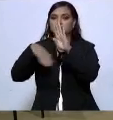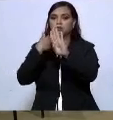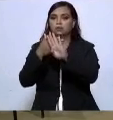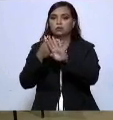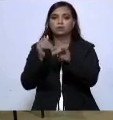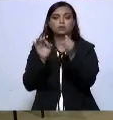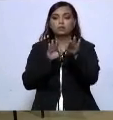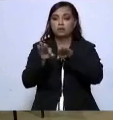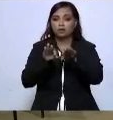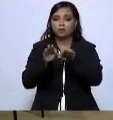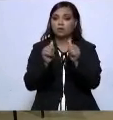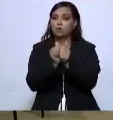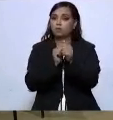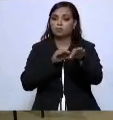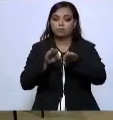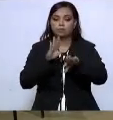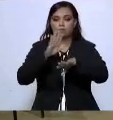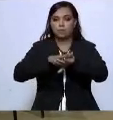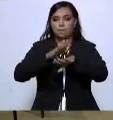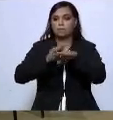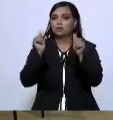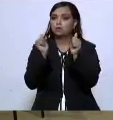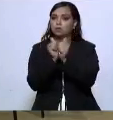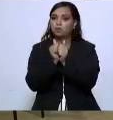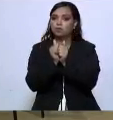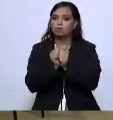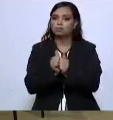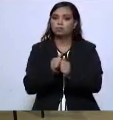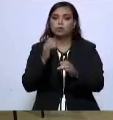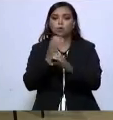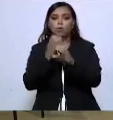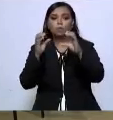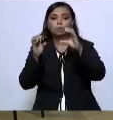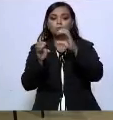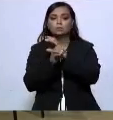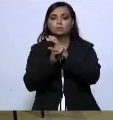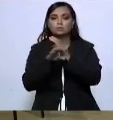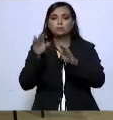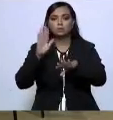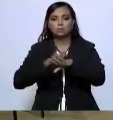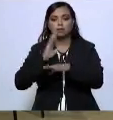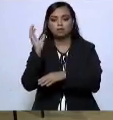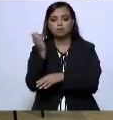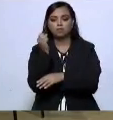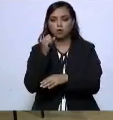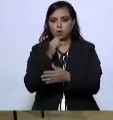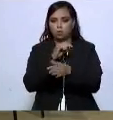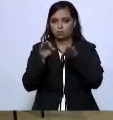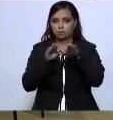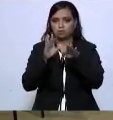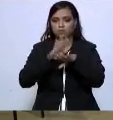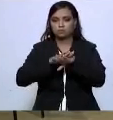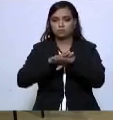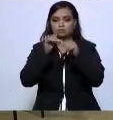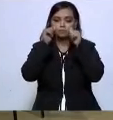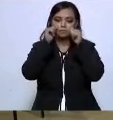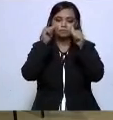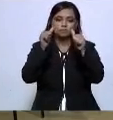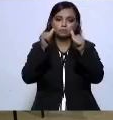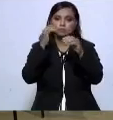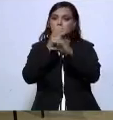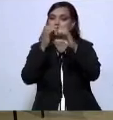coordinado y con acciones de fortalecimiento operativo, la atención a las causas y también con